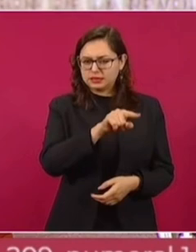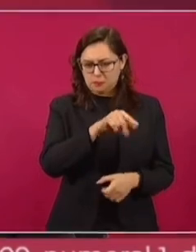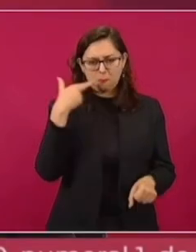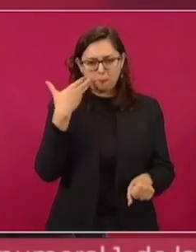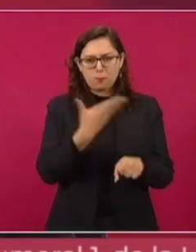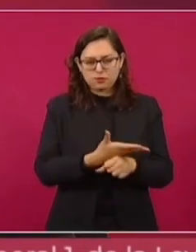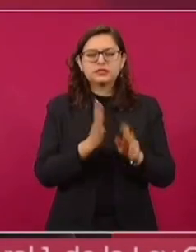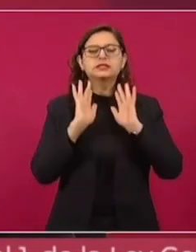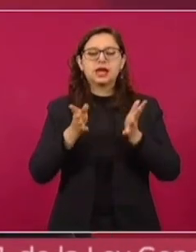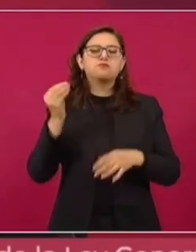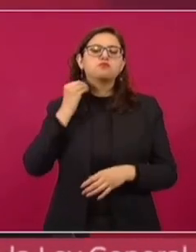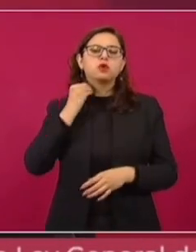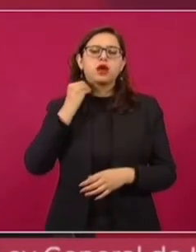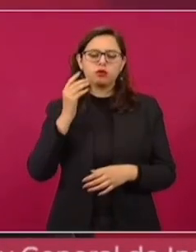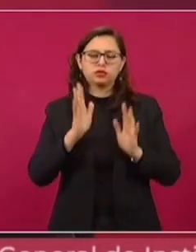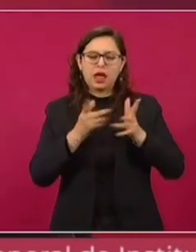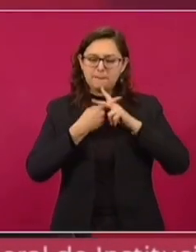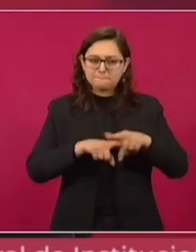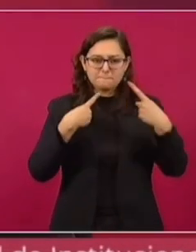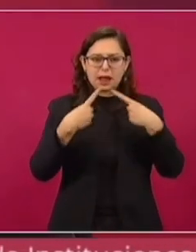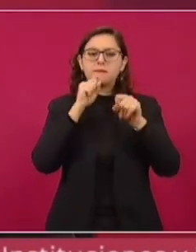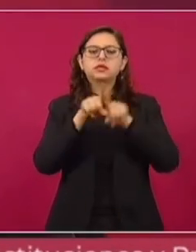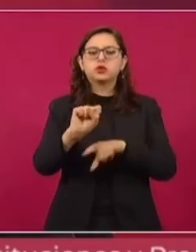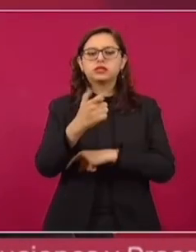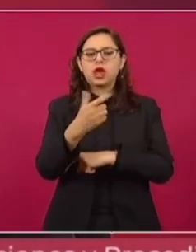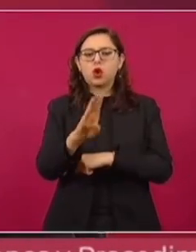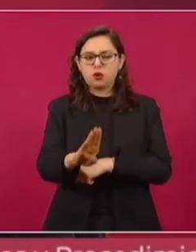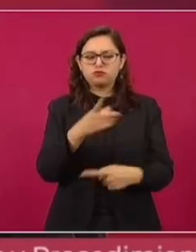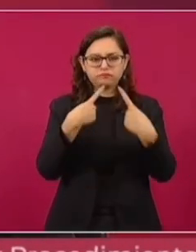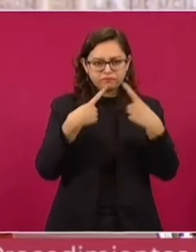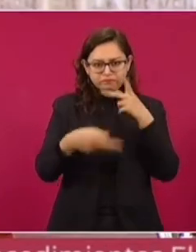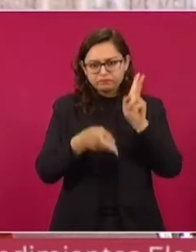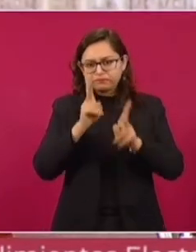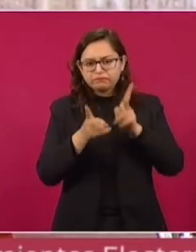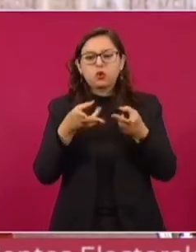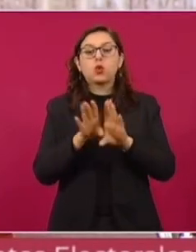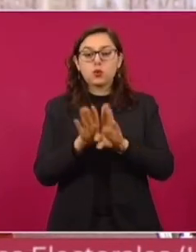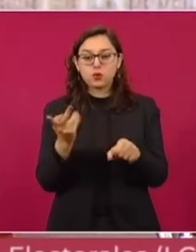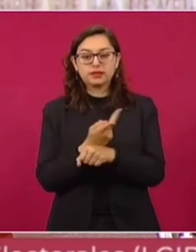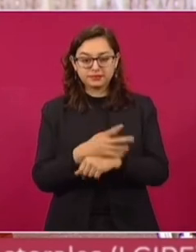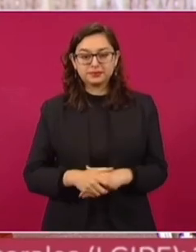los abogados. Lo está viendo Adán, secretario de Gobernación, con la consejería jurídica.